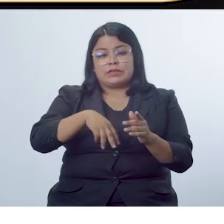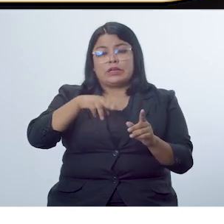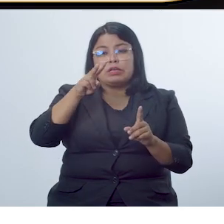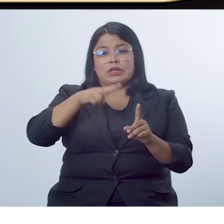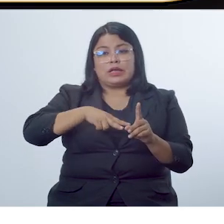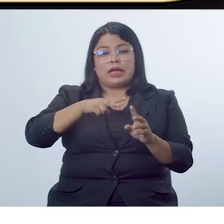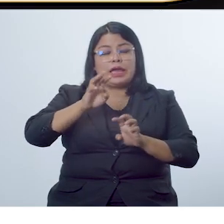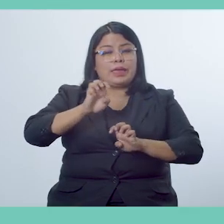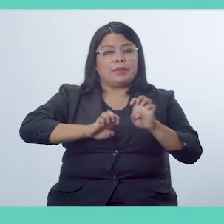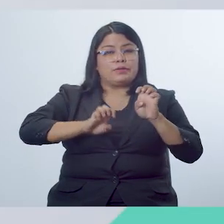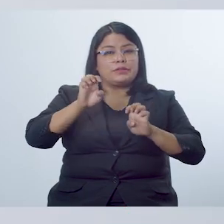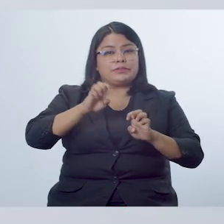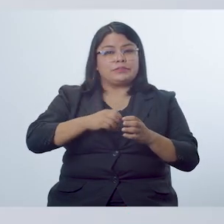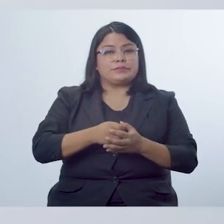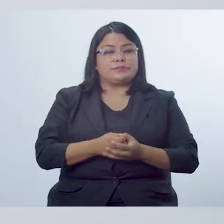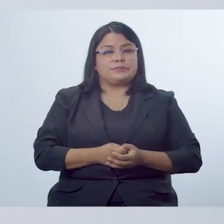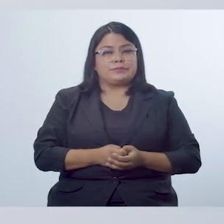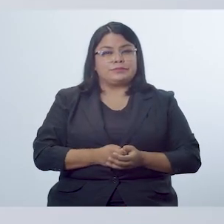evaluación.